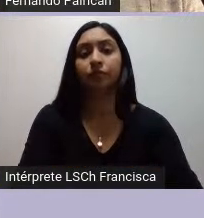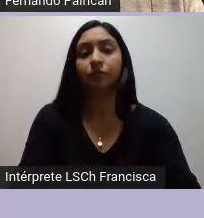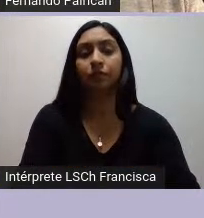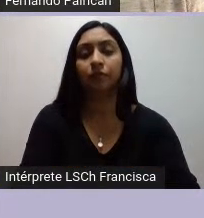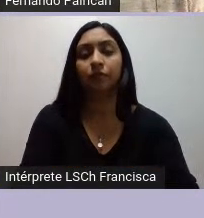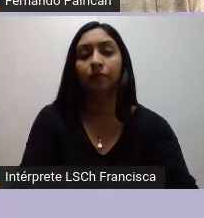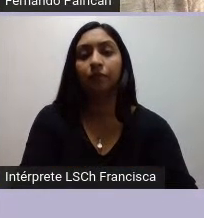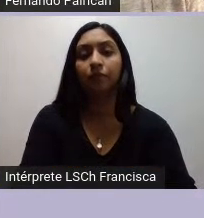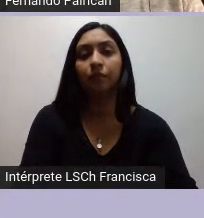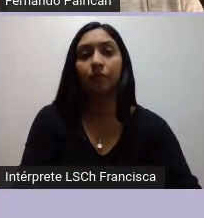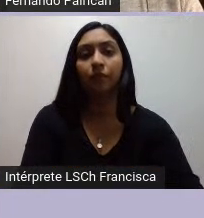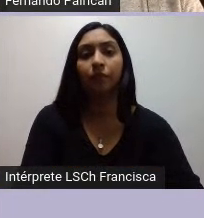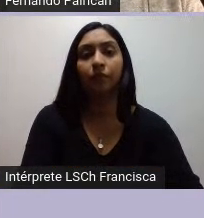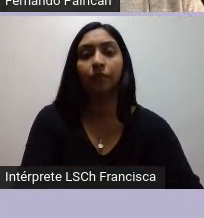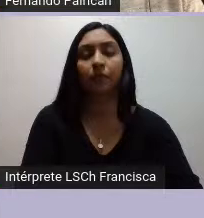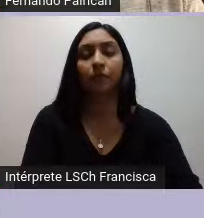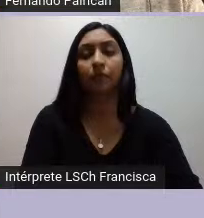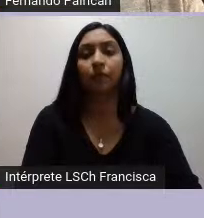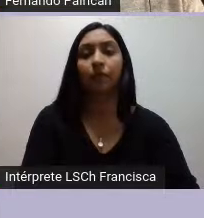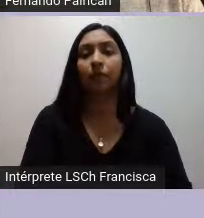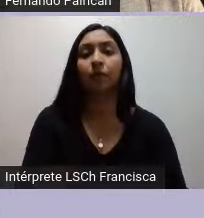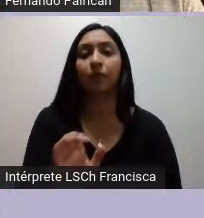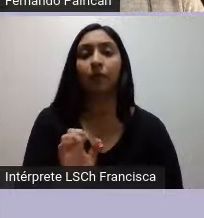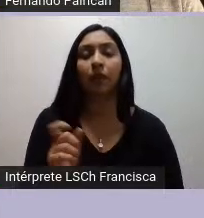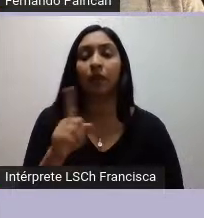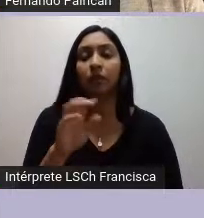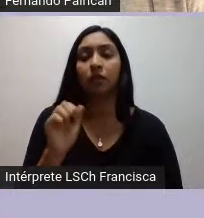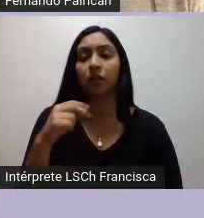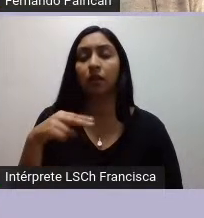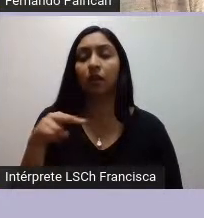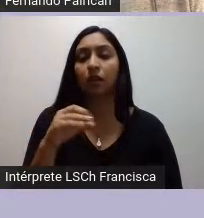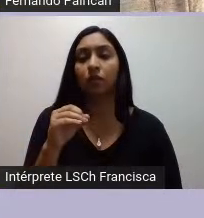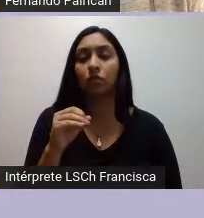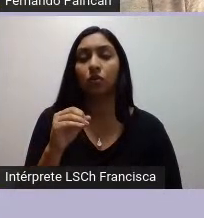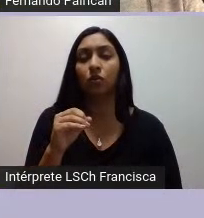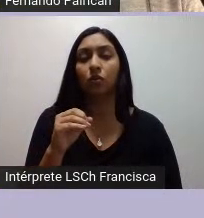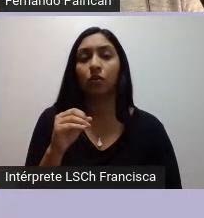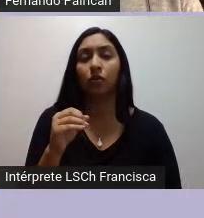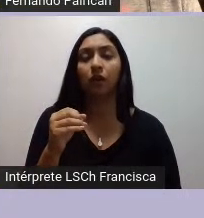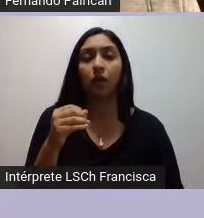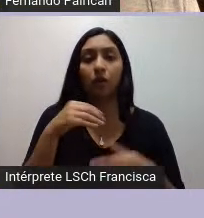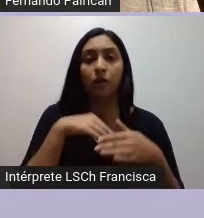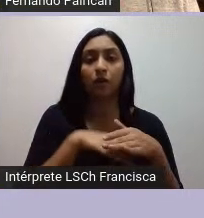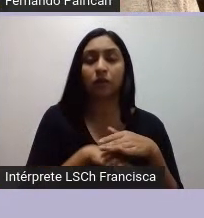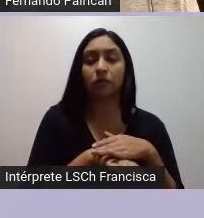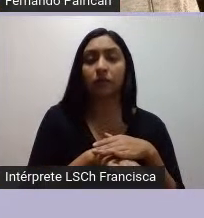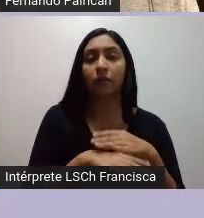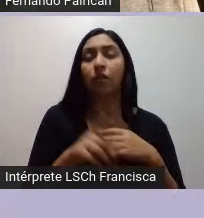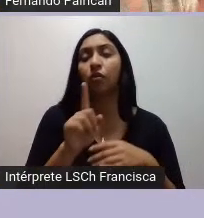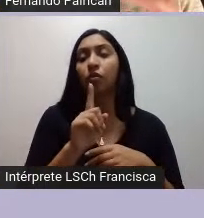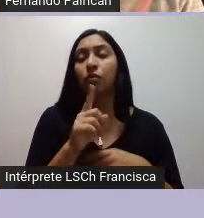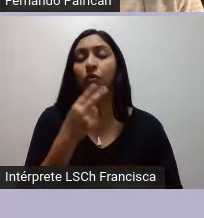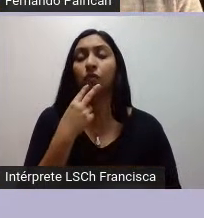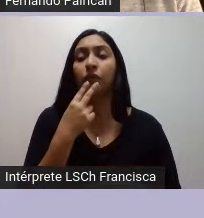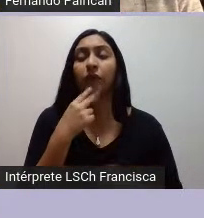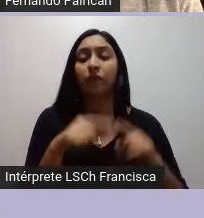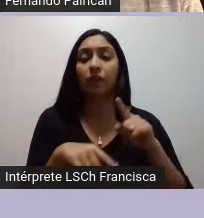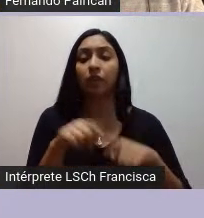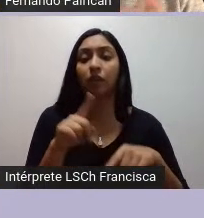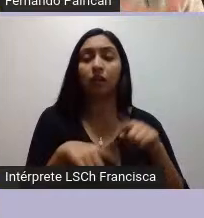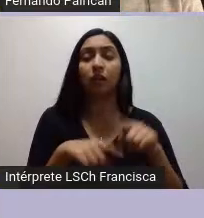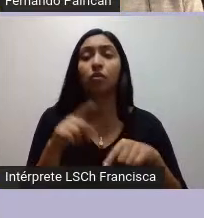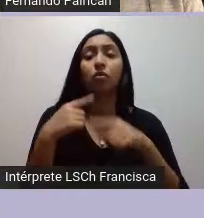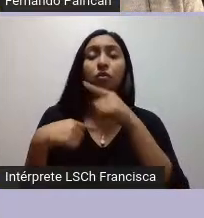porcentaje importante de población de los pueblos originarios no vive en su territorio histórico y vive en las grandes